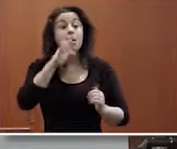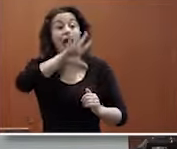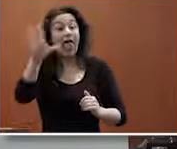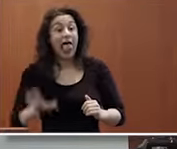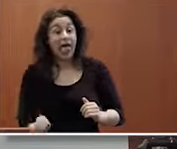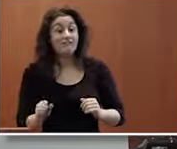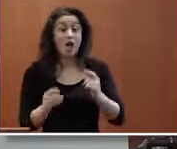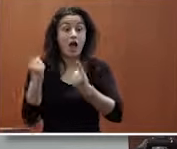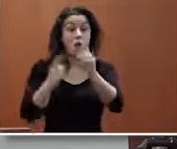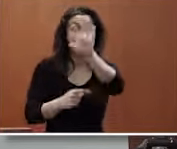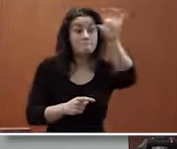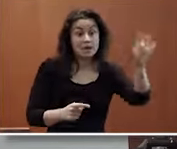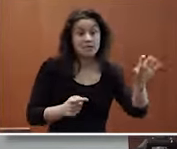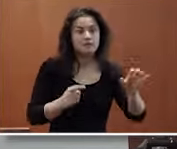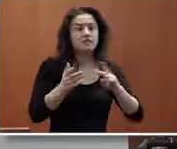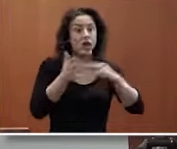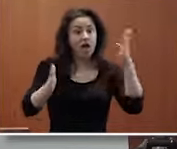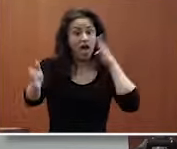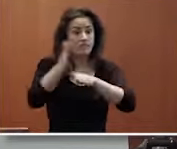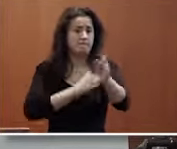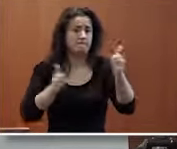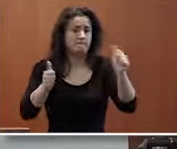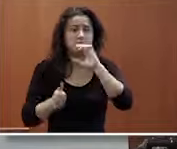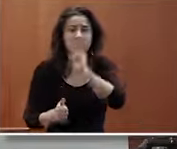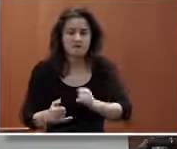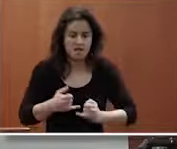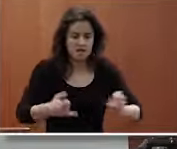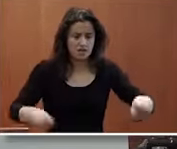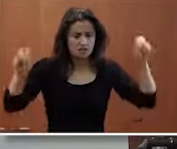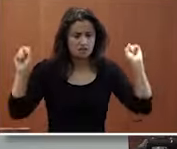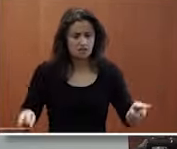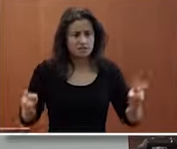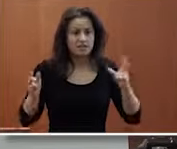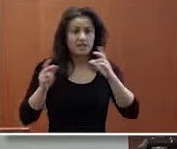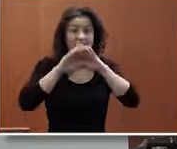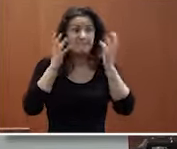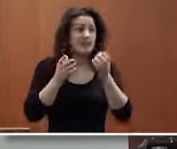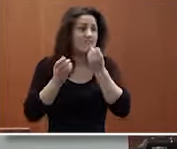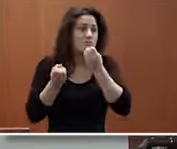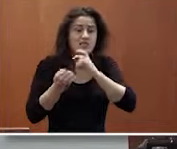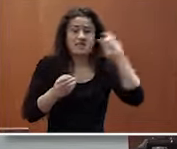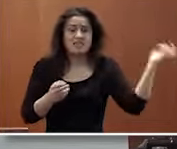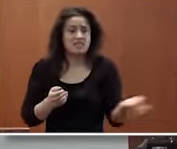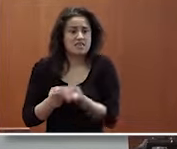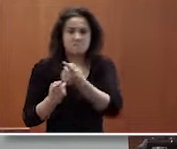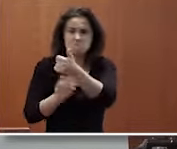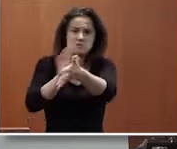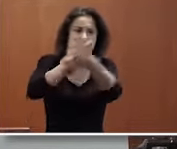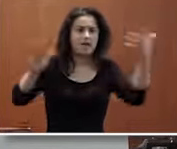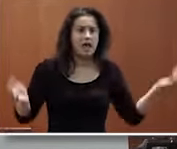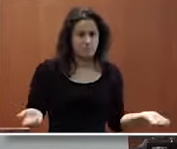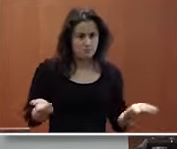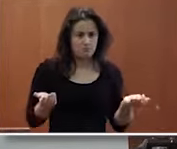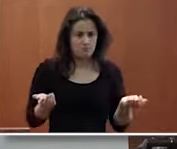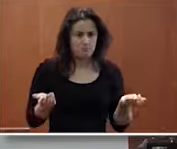países pues tienen accesos a las tecnologías y tienen accesos al canuto de información de una manera mucho más rápida porque